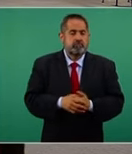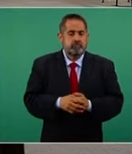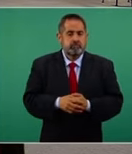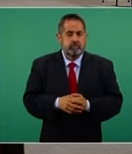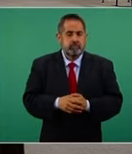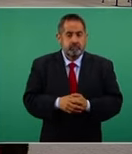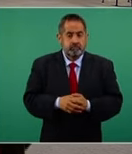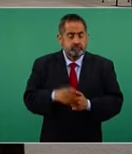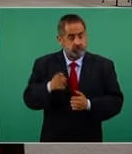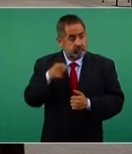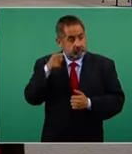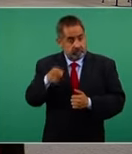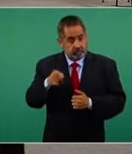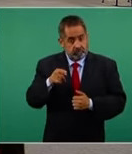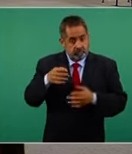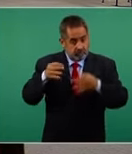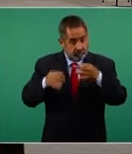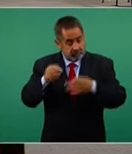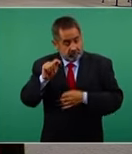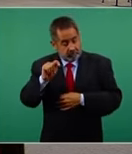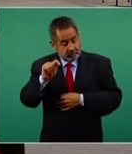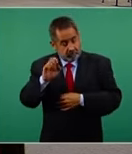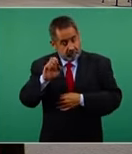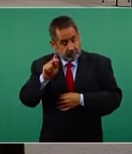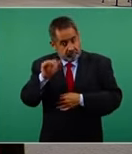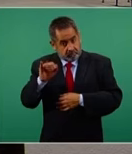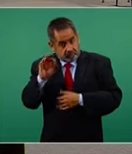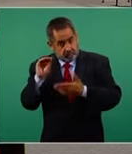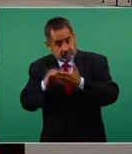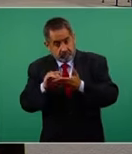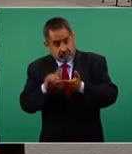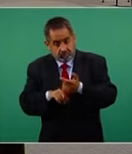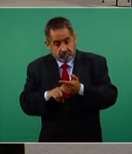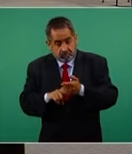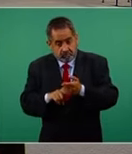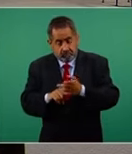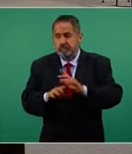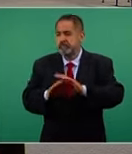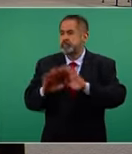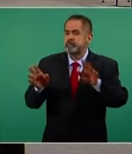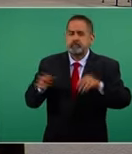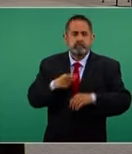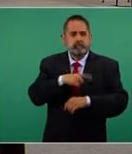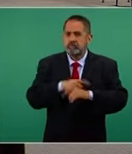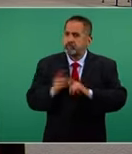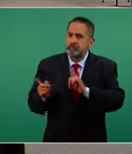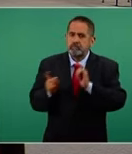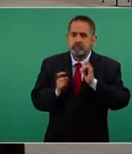¿Pero aparece tribunal? Ah, cobrados.